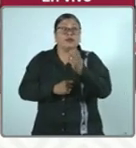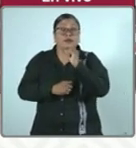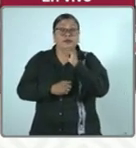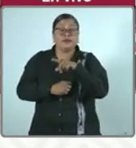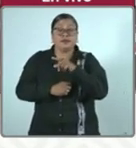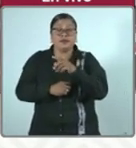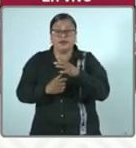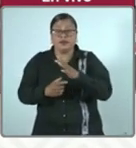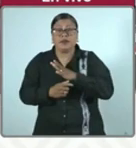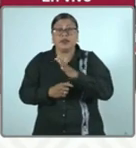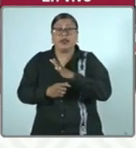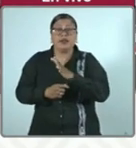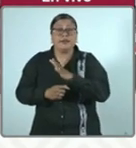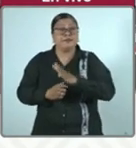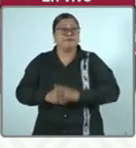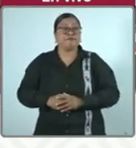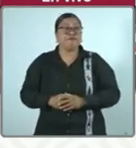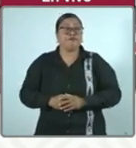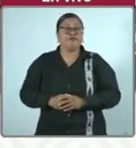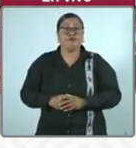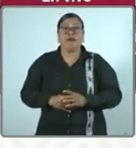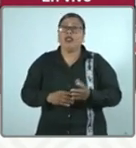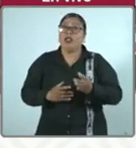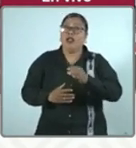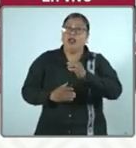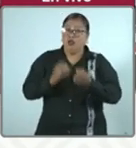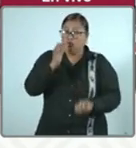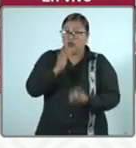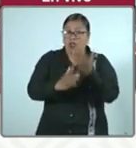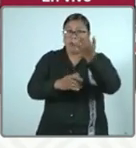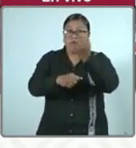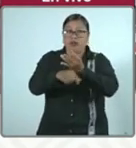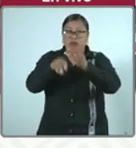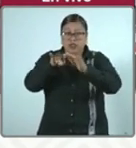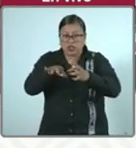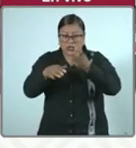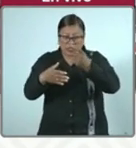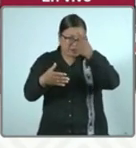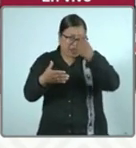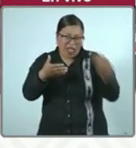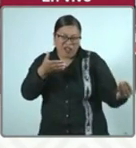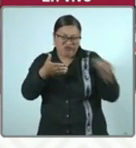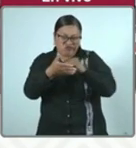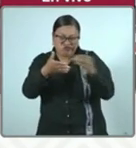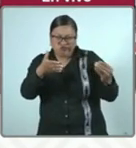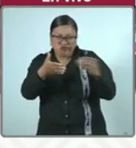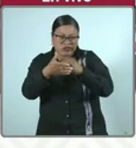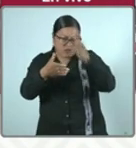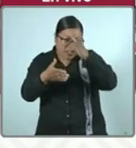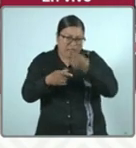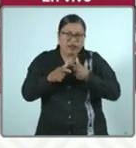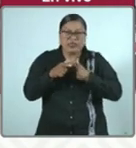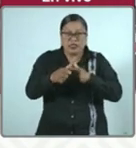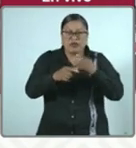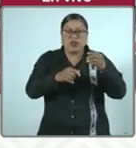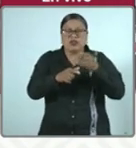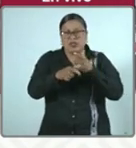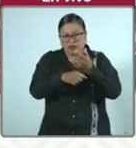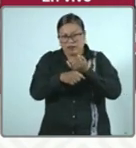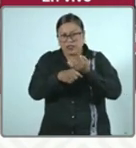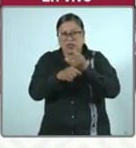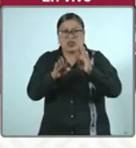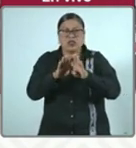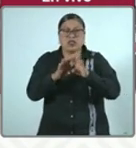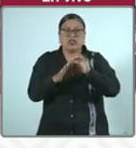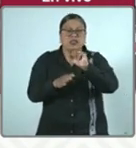nueva información que nos va a permitir continuar con las búsquedas de Sandra y Alexander.